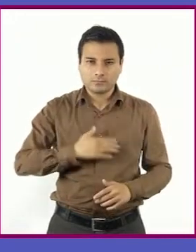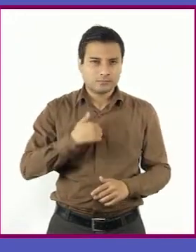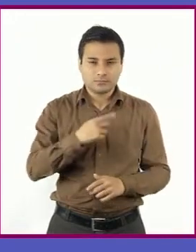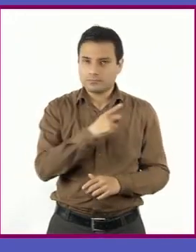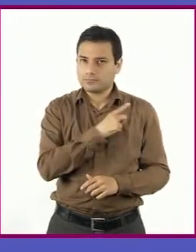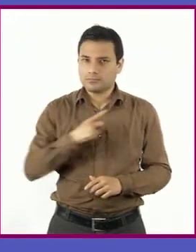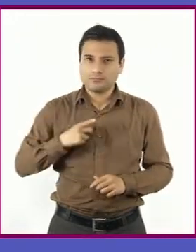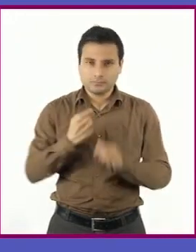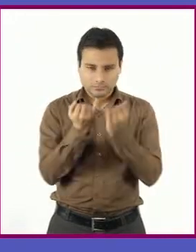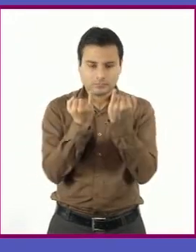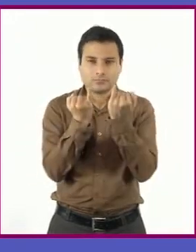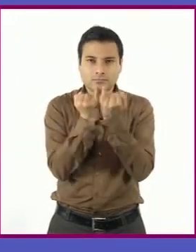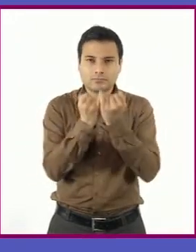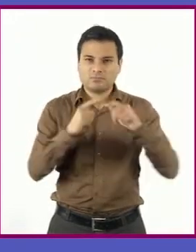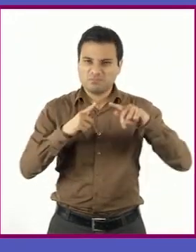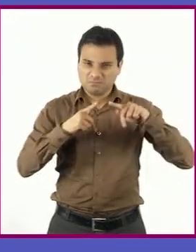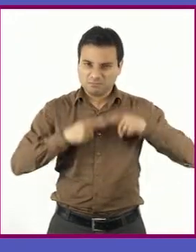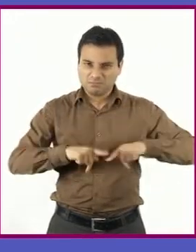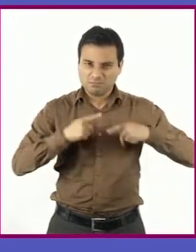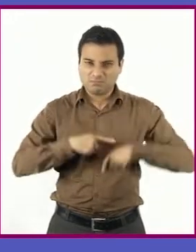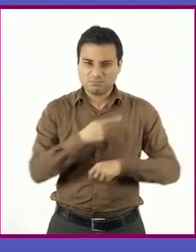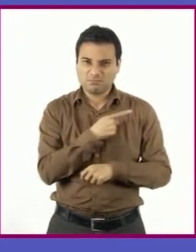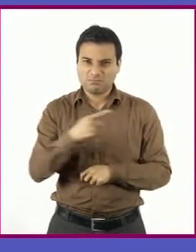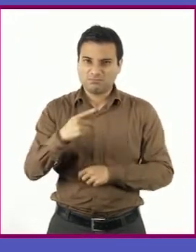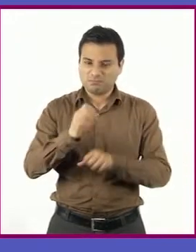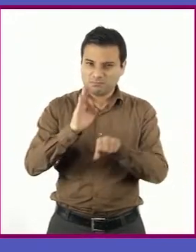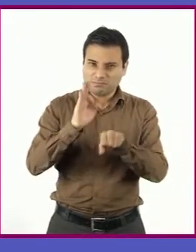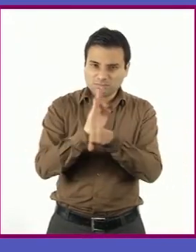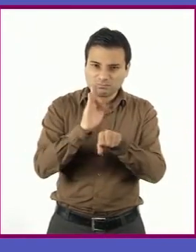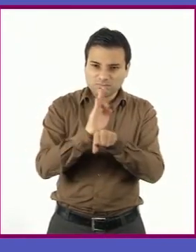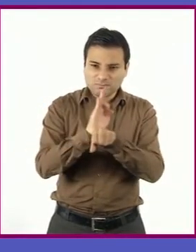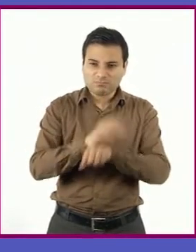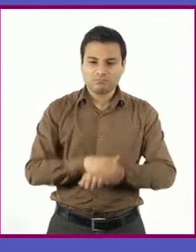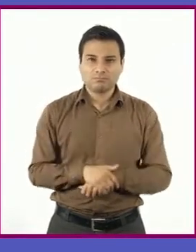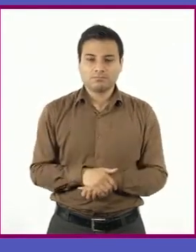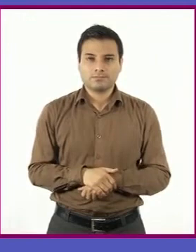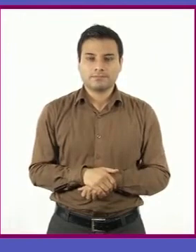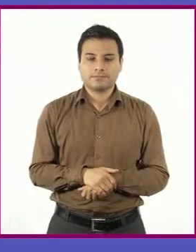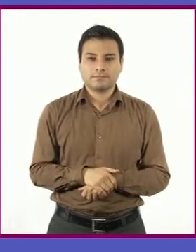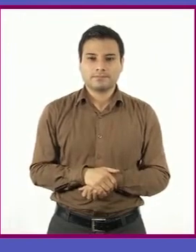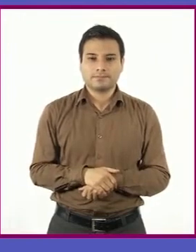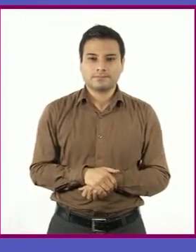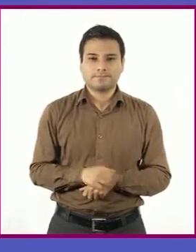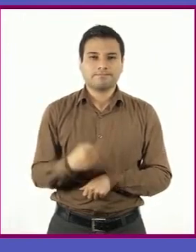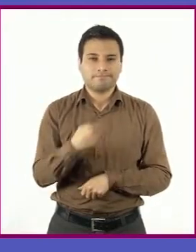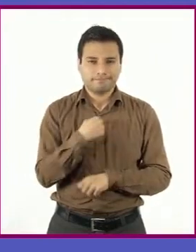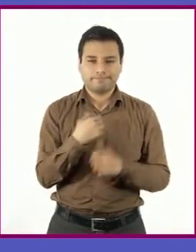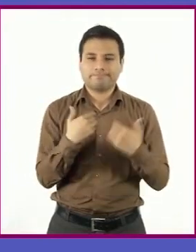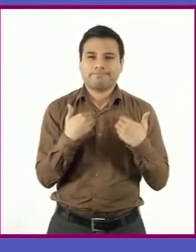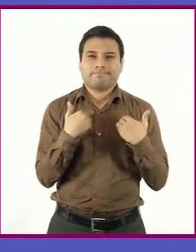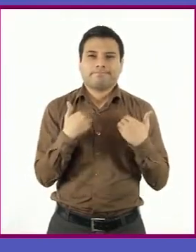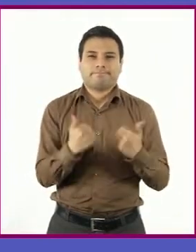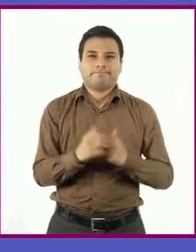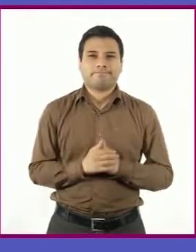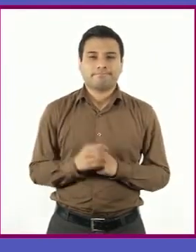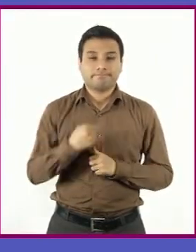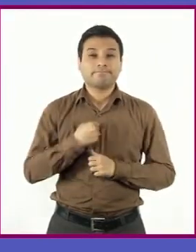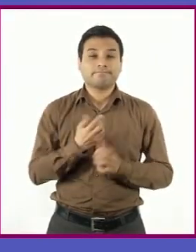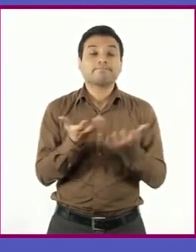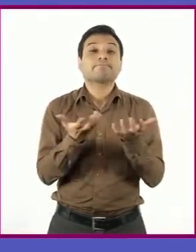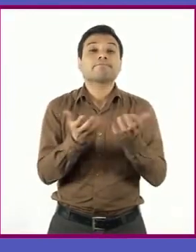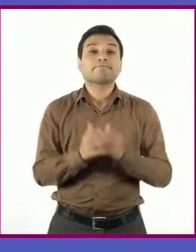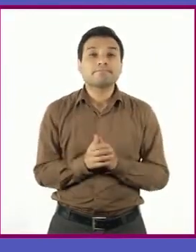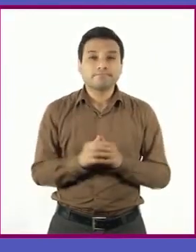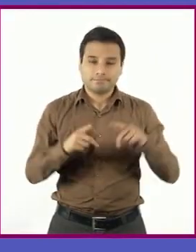Luchar por los demás, por los pobres, por los oprimidos, como me decía mi marido. Comprendí que el único camino que debía seguir era el de los